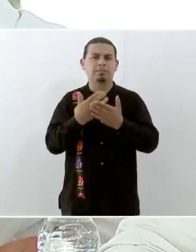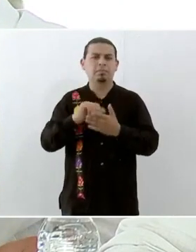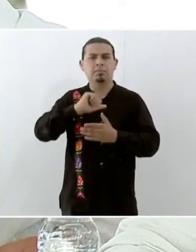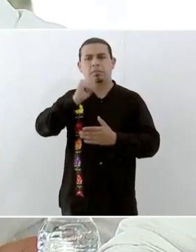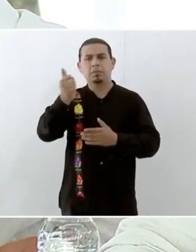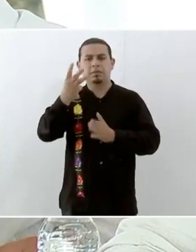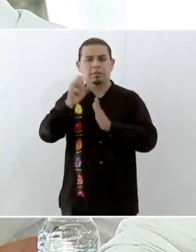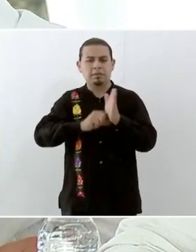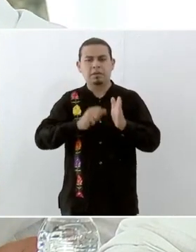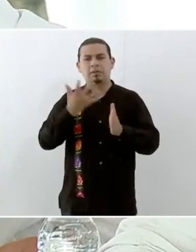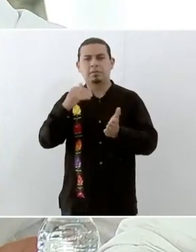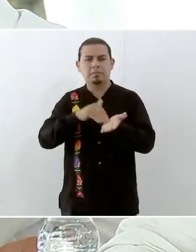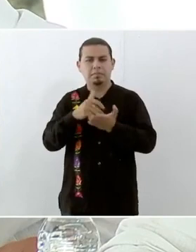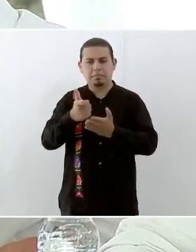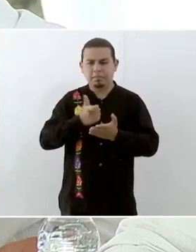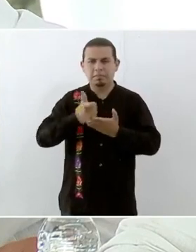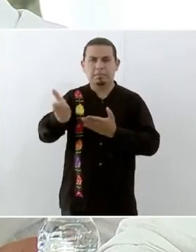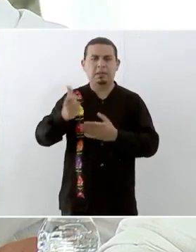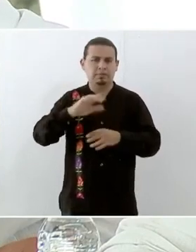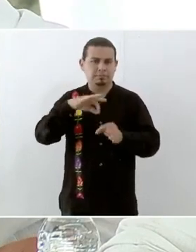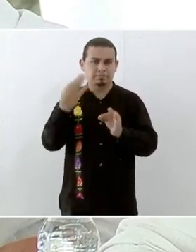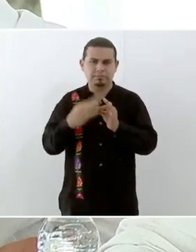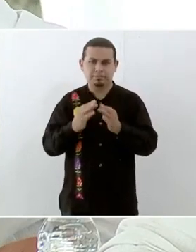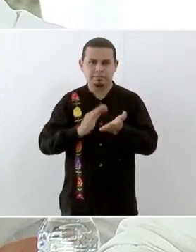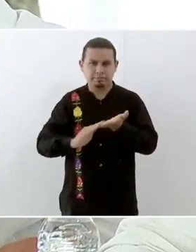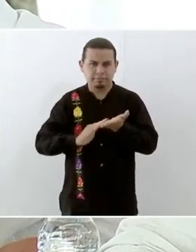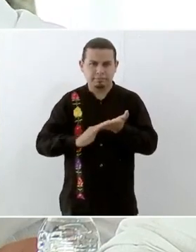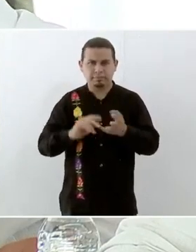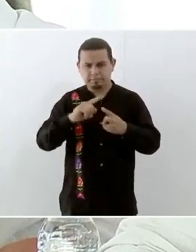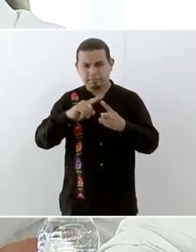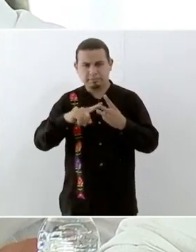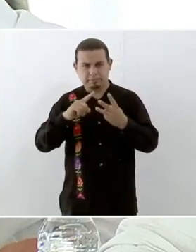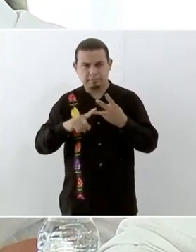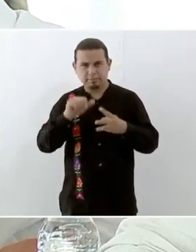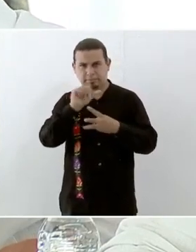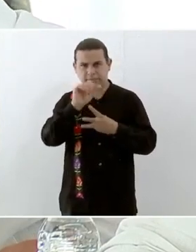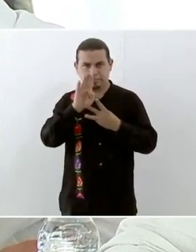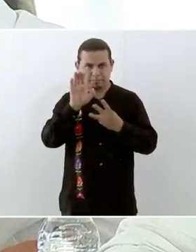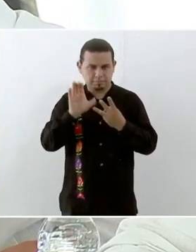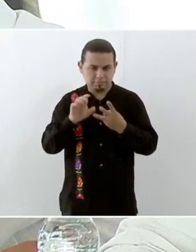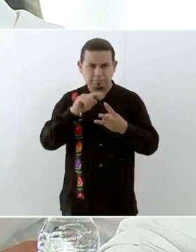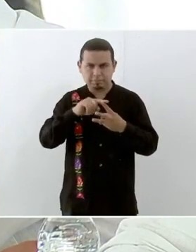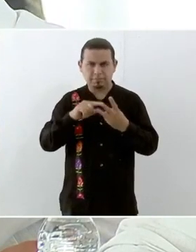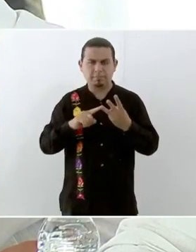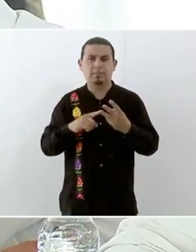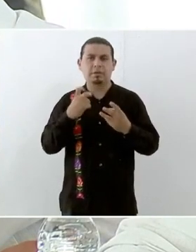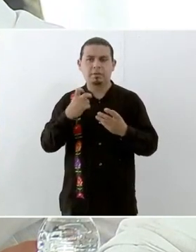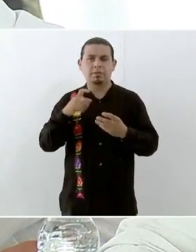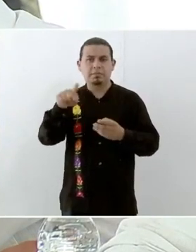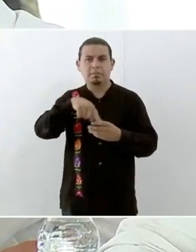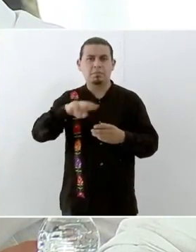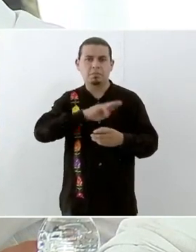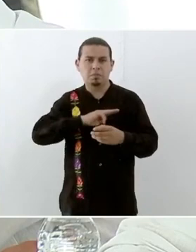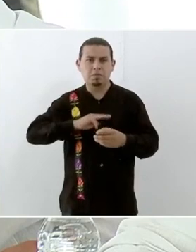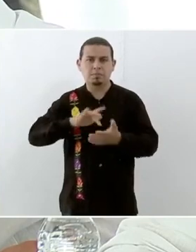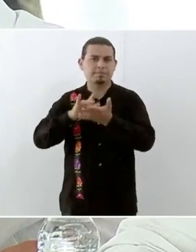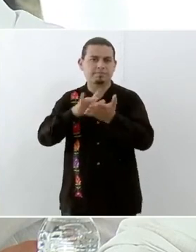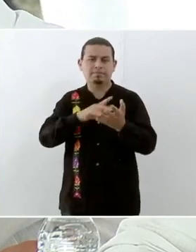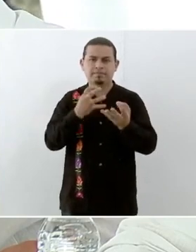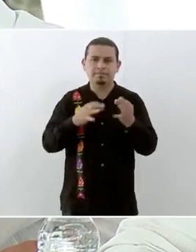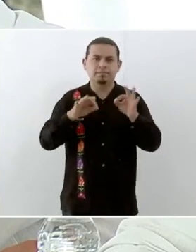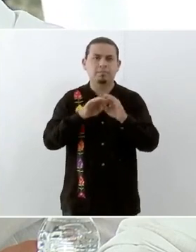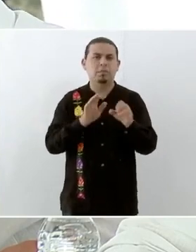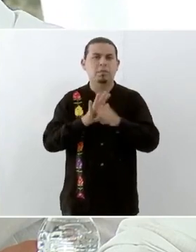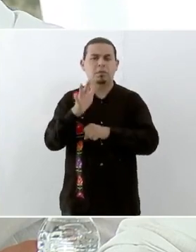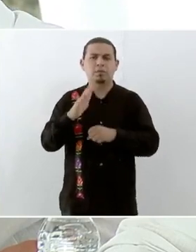dentro de tres meses de 10 millones de pesos. El rango dentro del cual entran los 31 municipios se basó en los siguientes criterios. Se